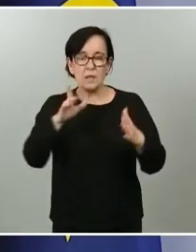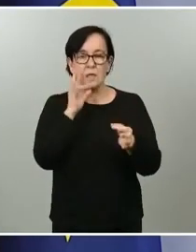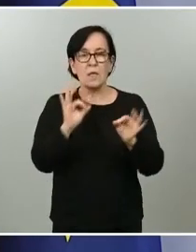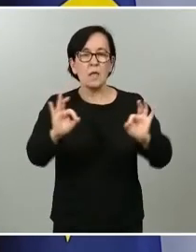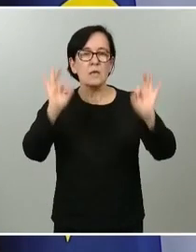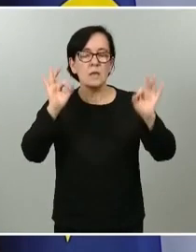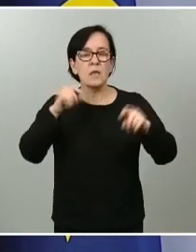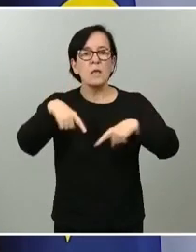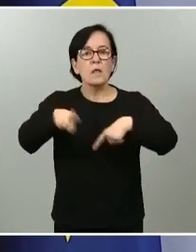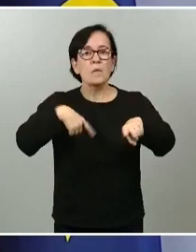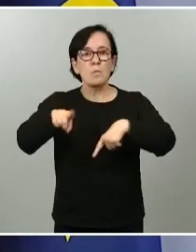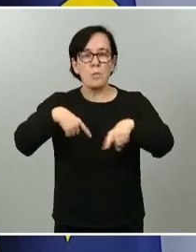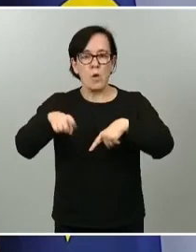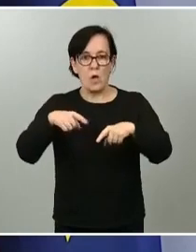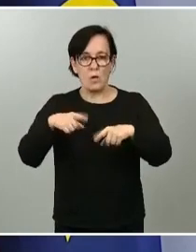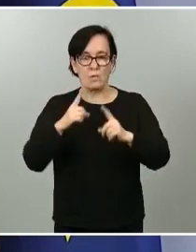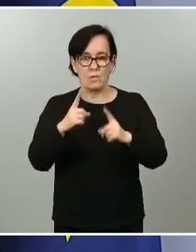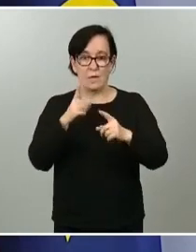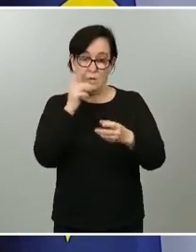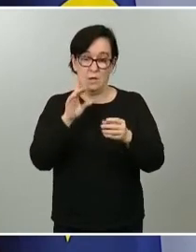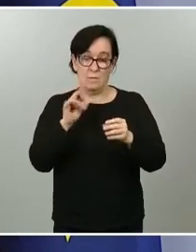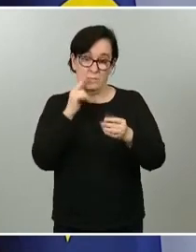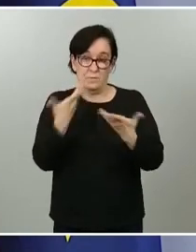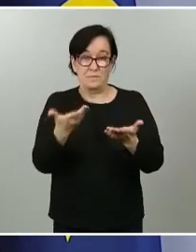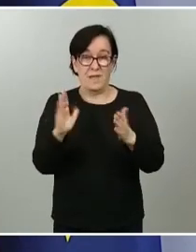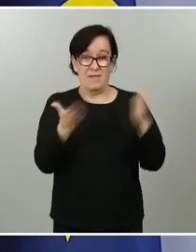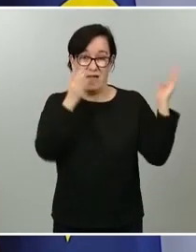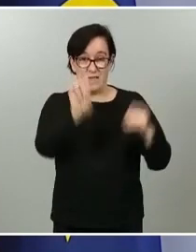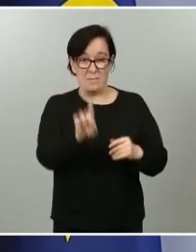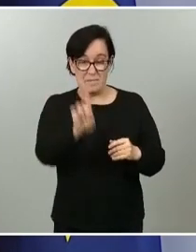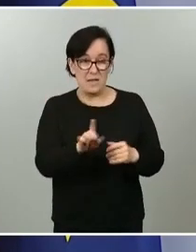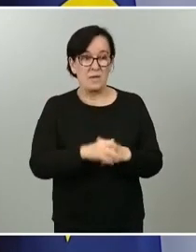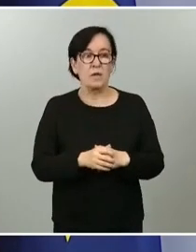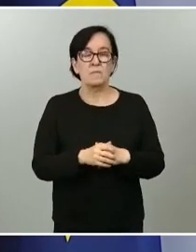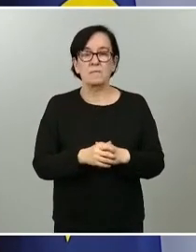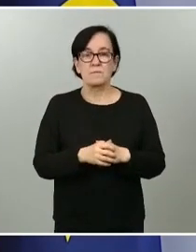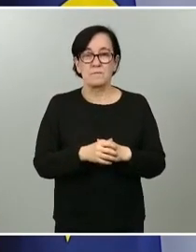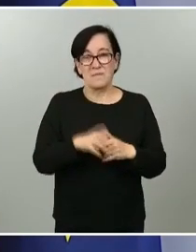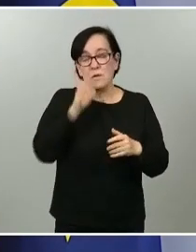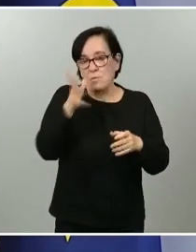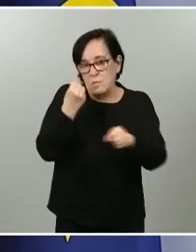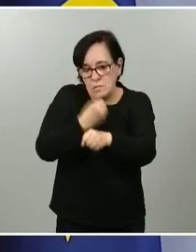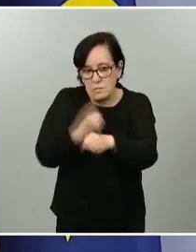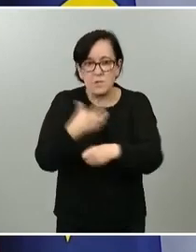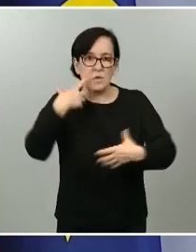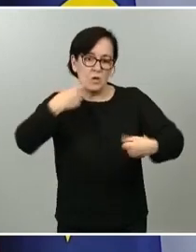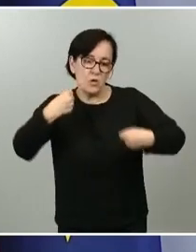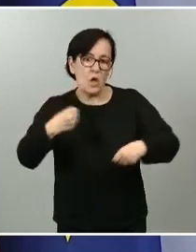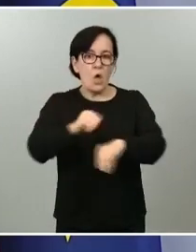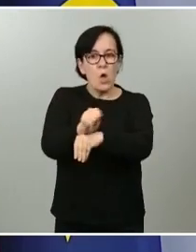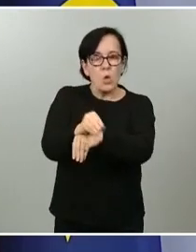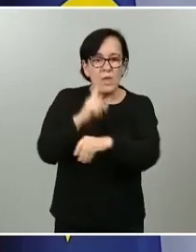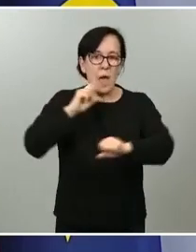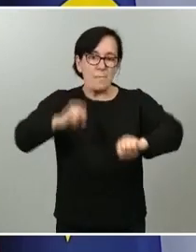movilidad interterritorial inherentes a la fase primera, los motivos laborales, los sanitarios, de cuidados mayores, se